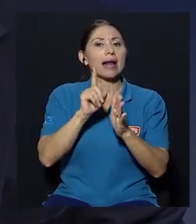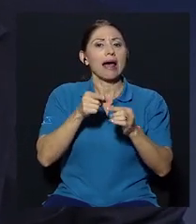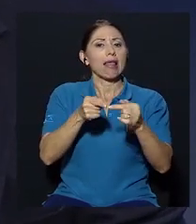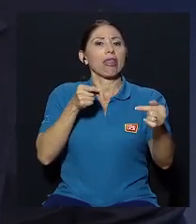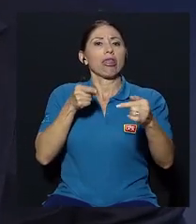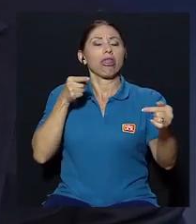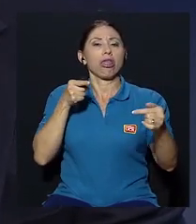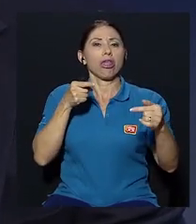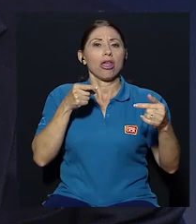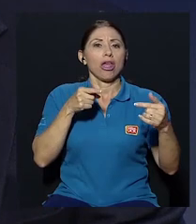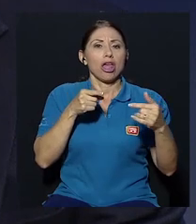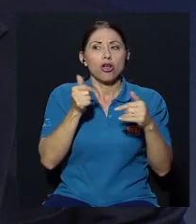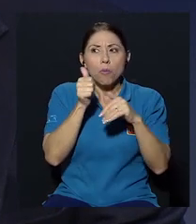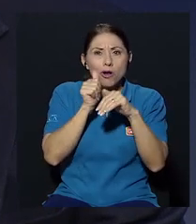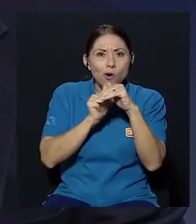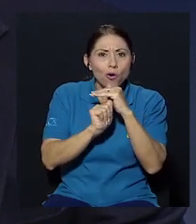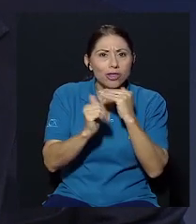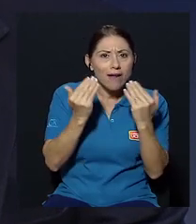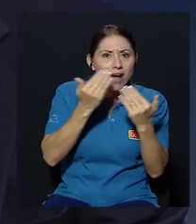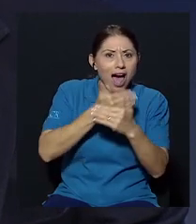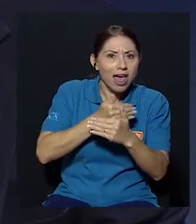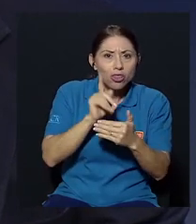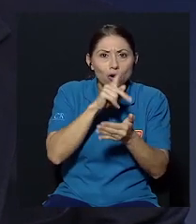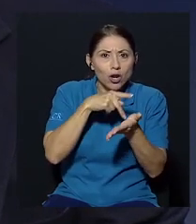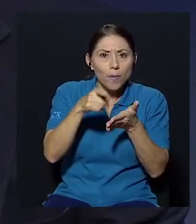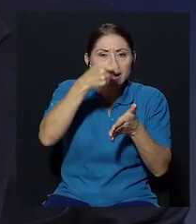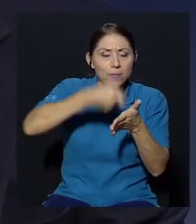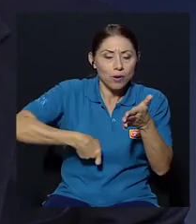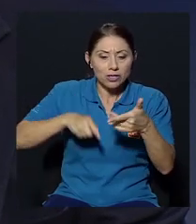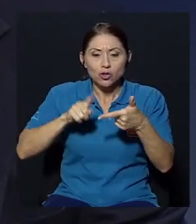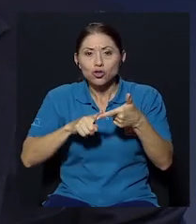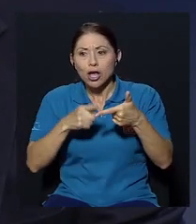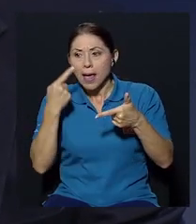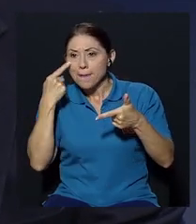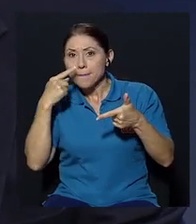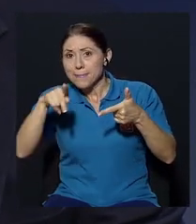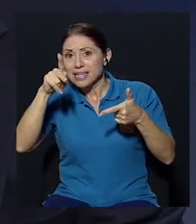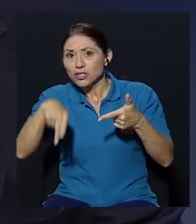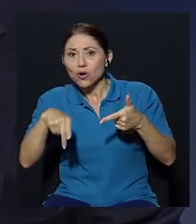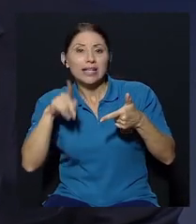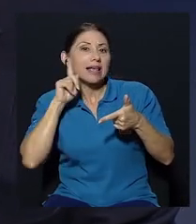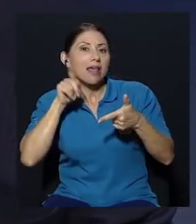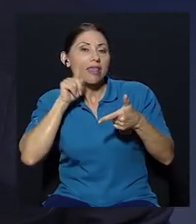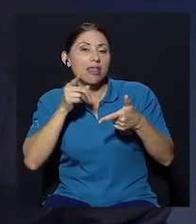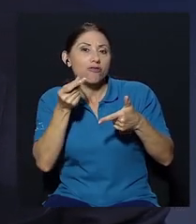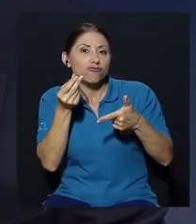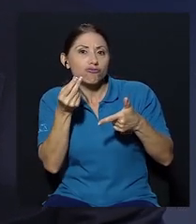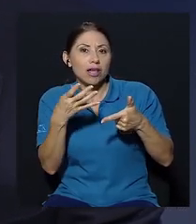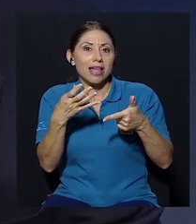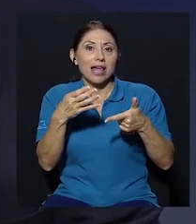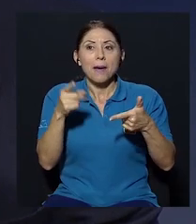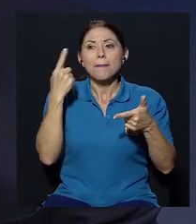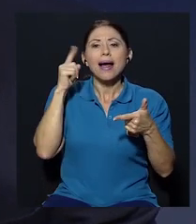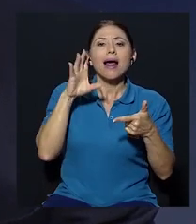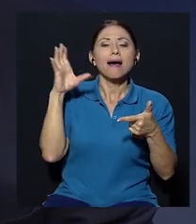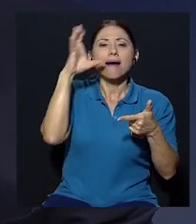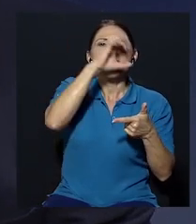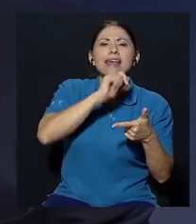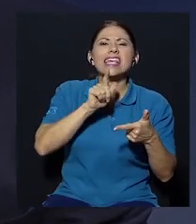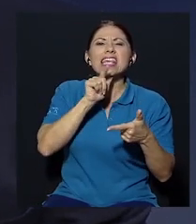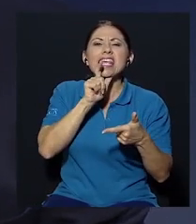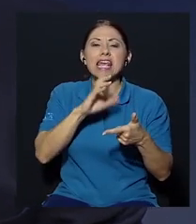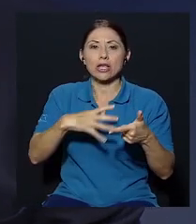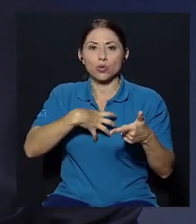contrabando otra ley para combatir el fraude fiscal y identificar los verdaderos dueños de las